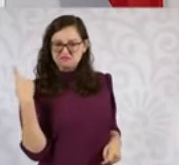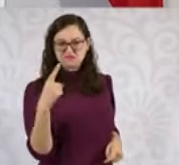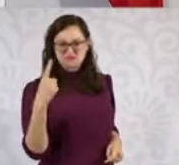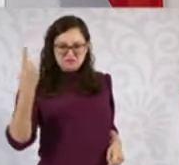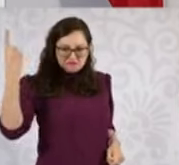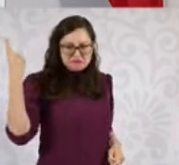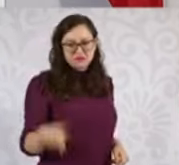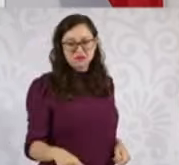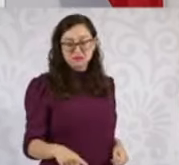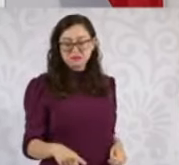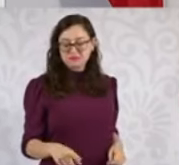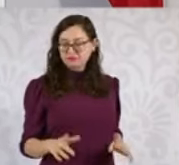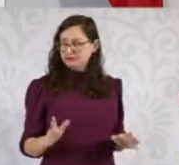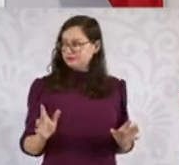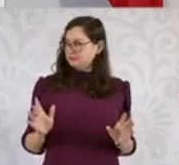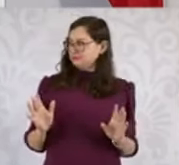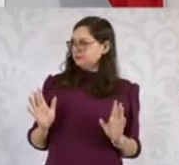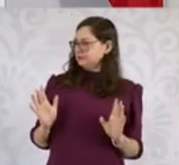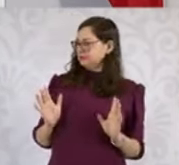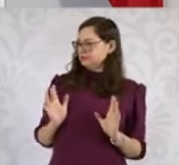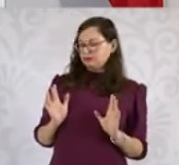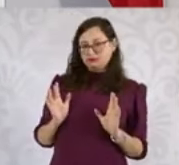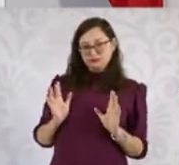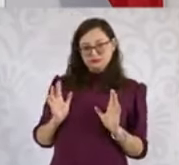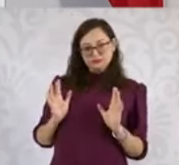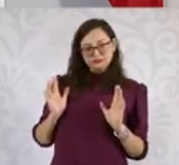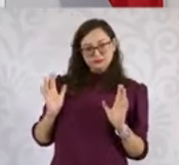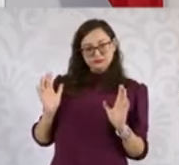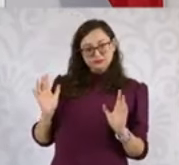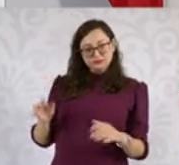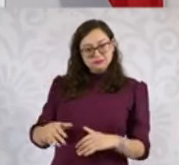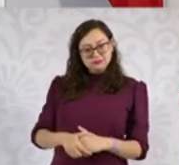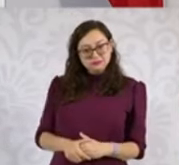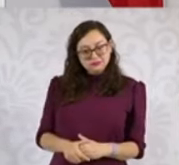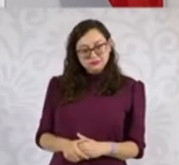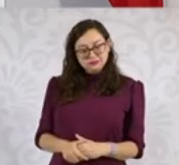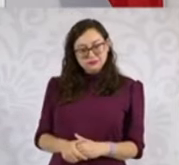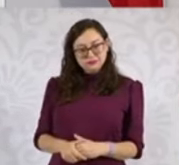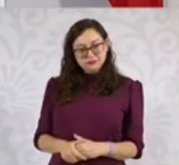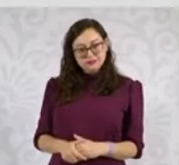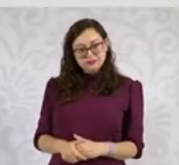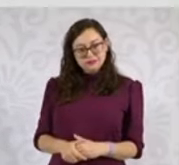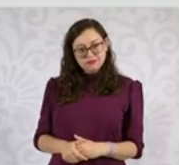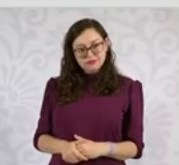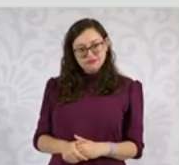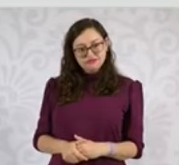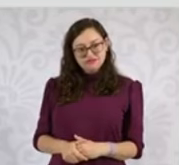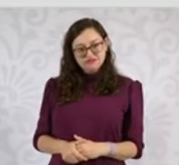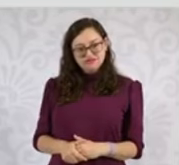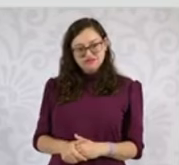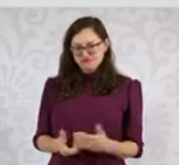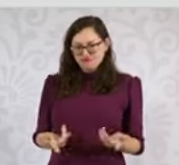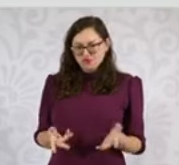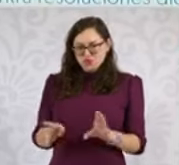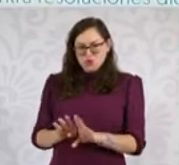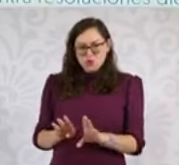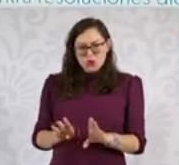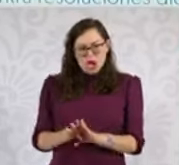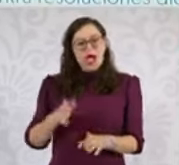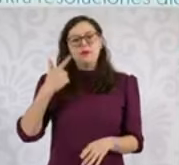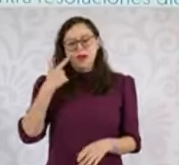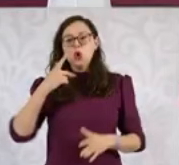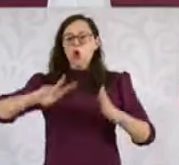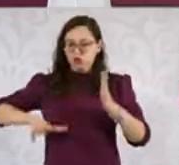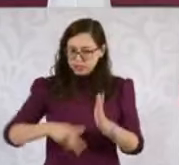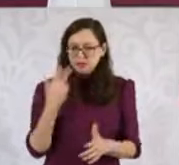Esta es la reforma, violando completamente la ley de amparo, a ver, regrésale a la ley de amparo, favor, artículo 61,